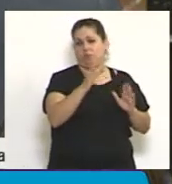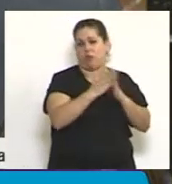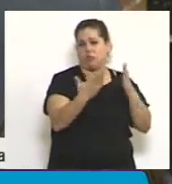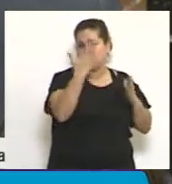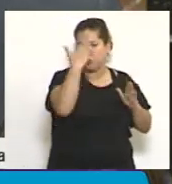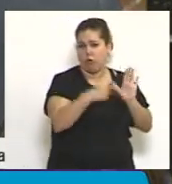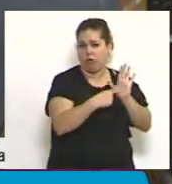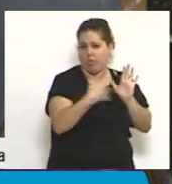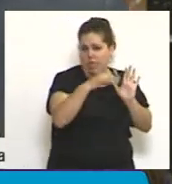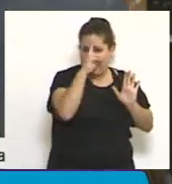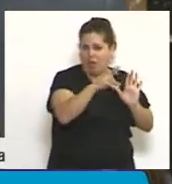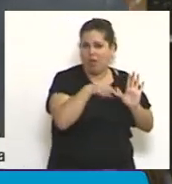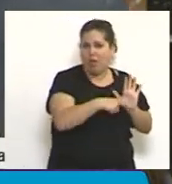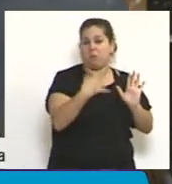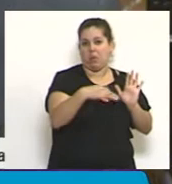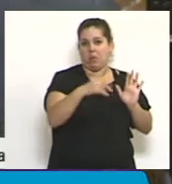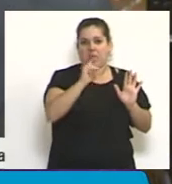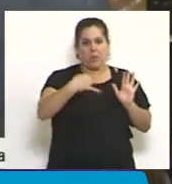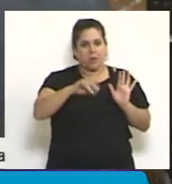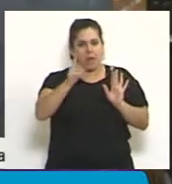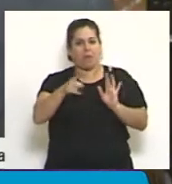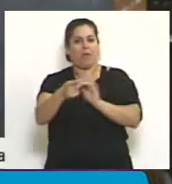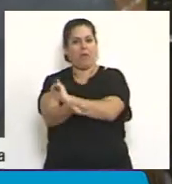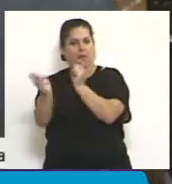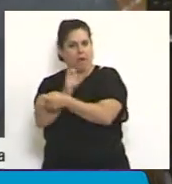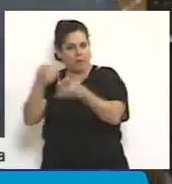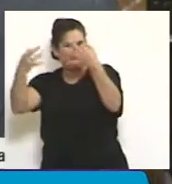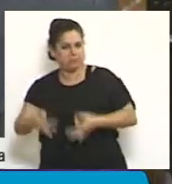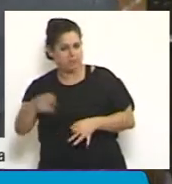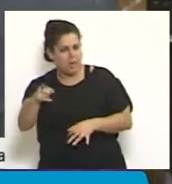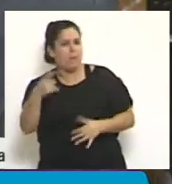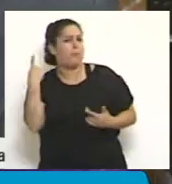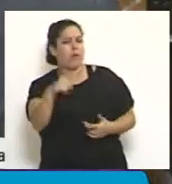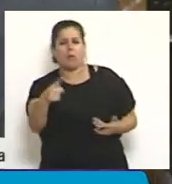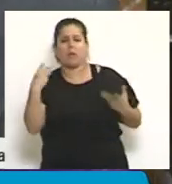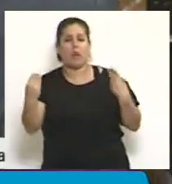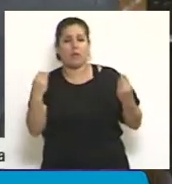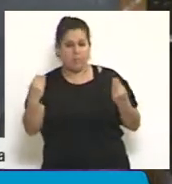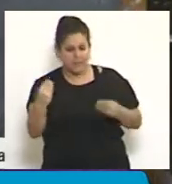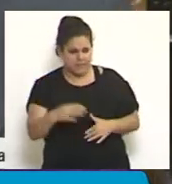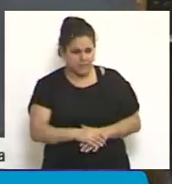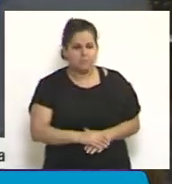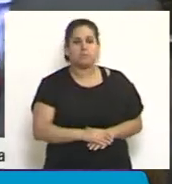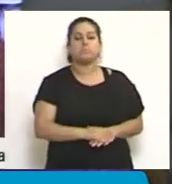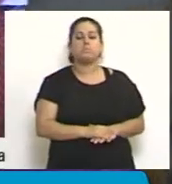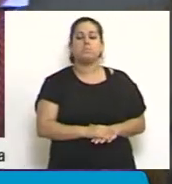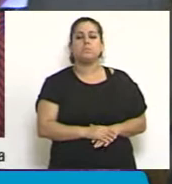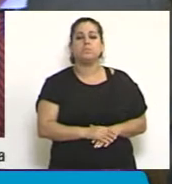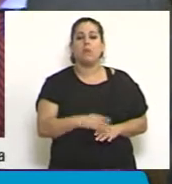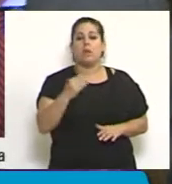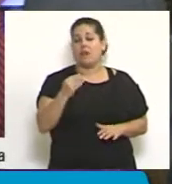de este cambio que estamos afrontando. Pero, ¿qué es lo que ocurre? Y lo que está ocurriendo es que